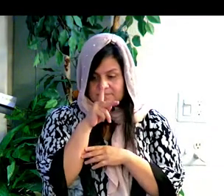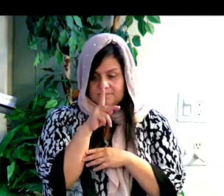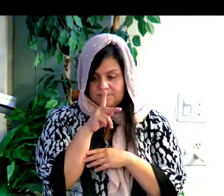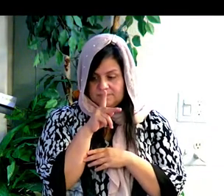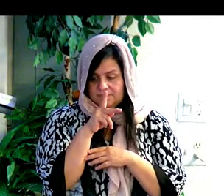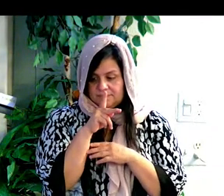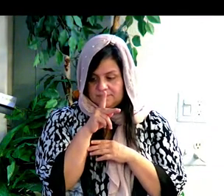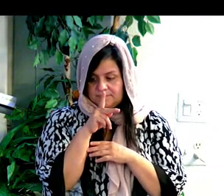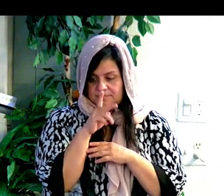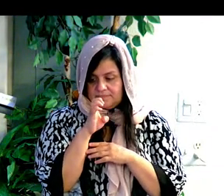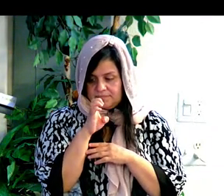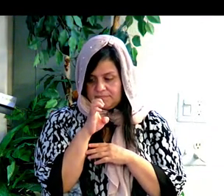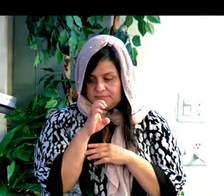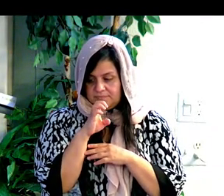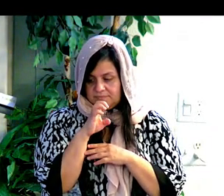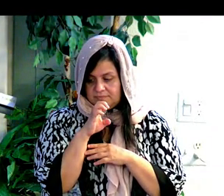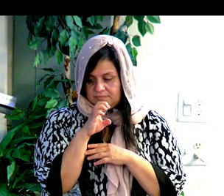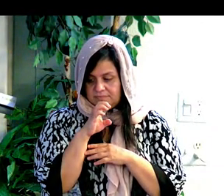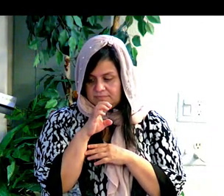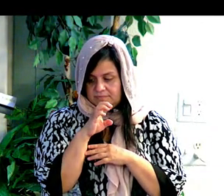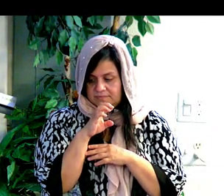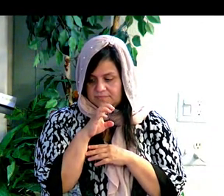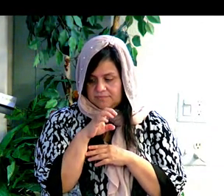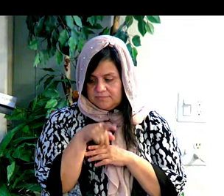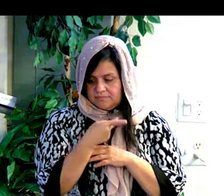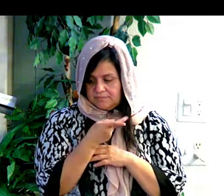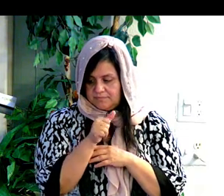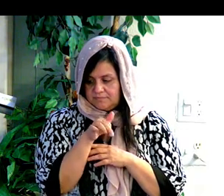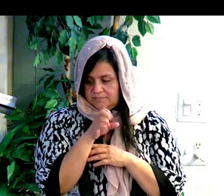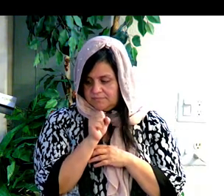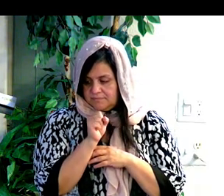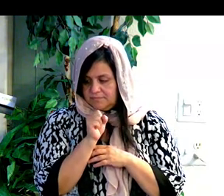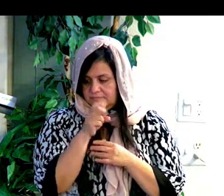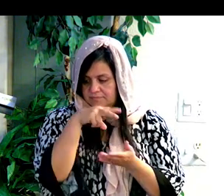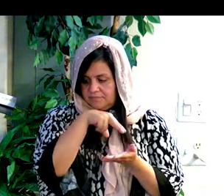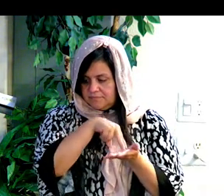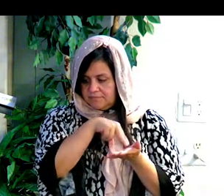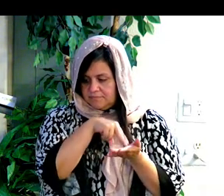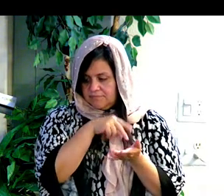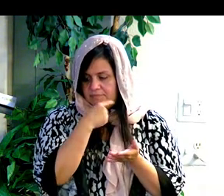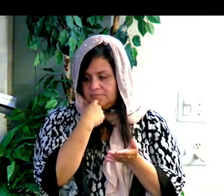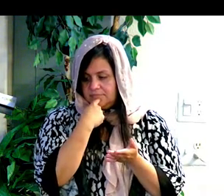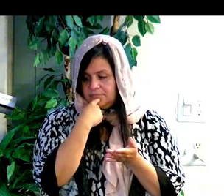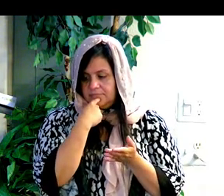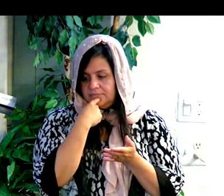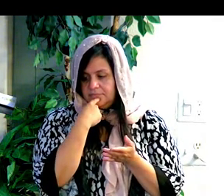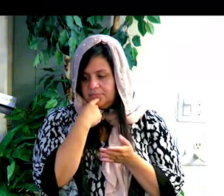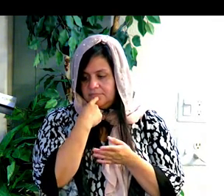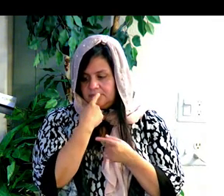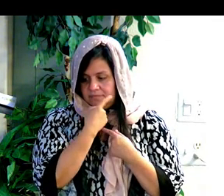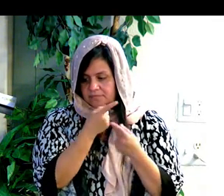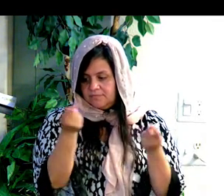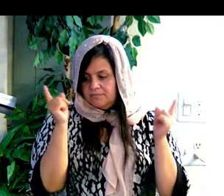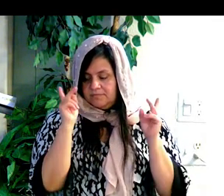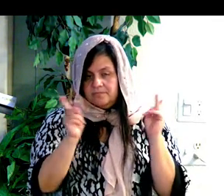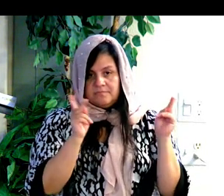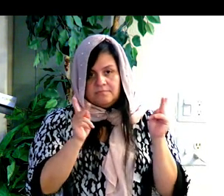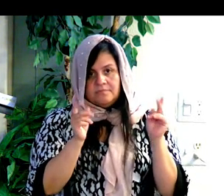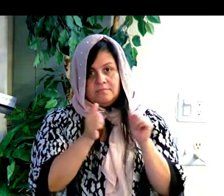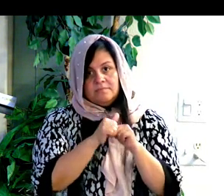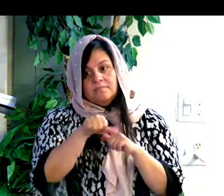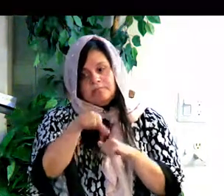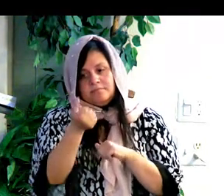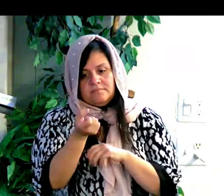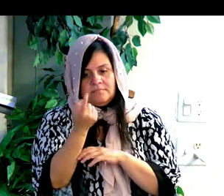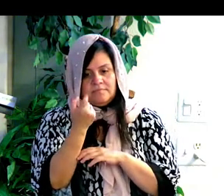Judeans and all of you staying here in Ruchalim, let me tell you what this means. Remember, the spirit